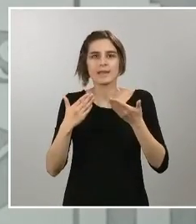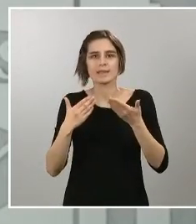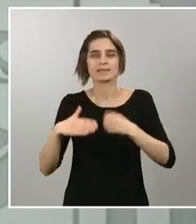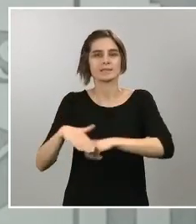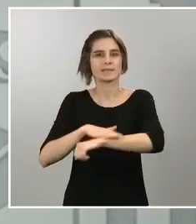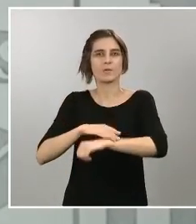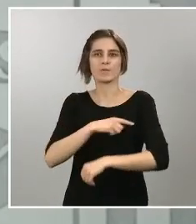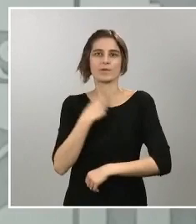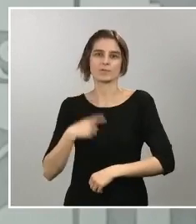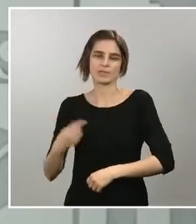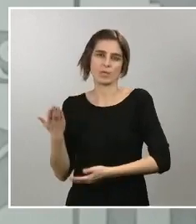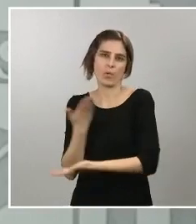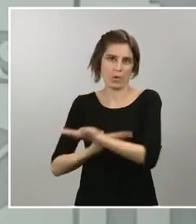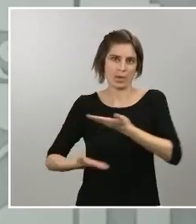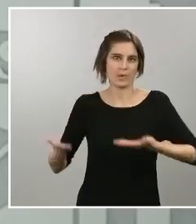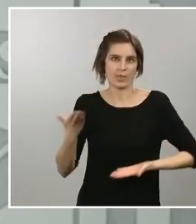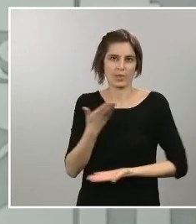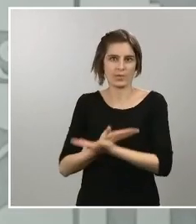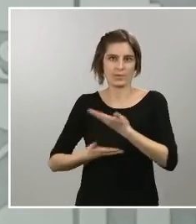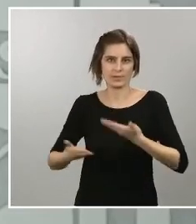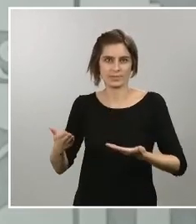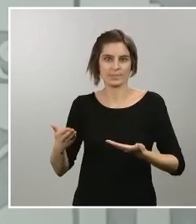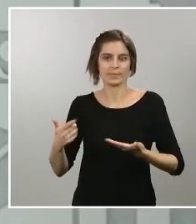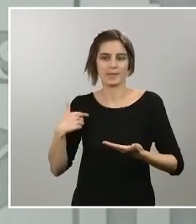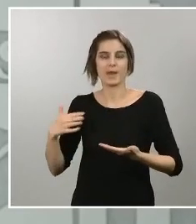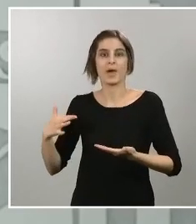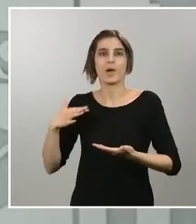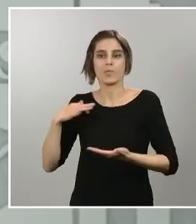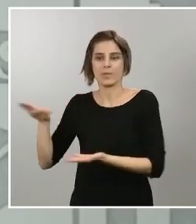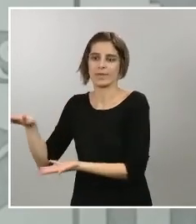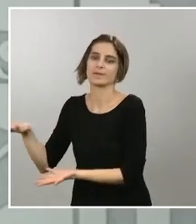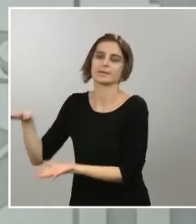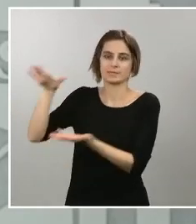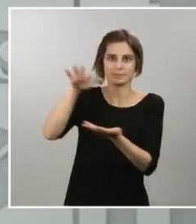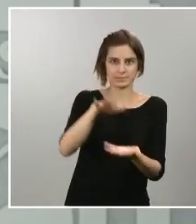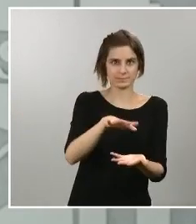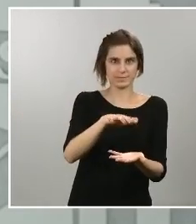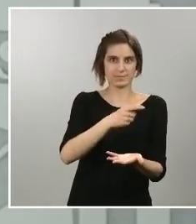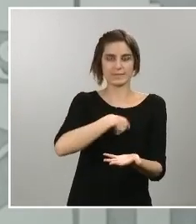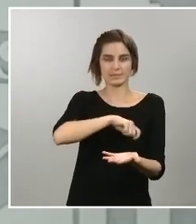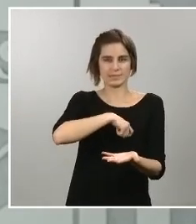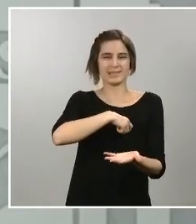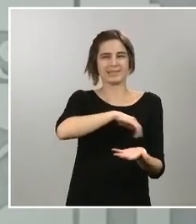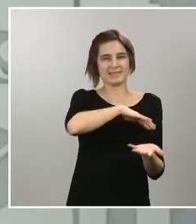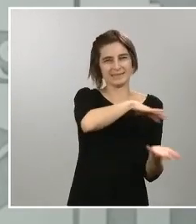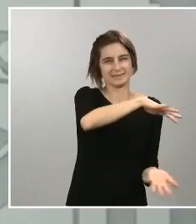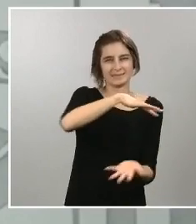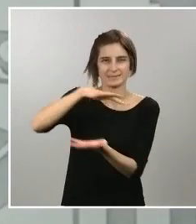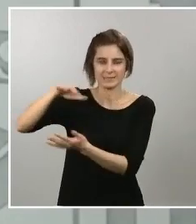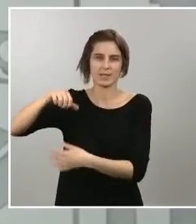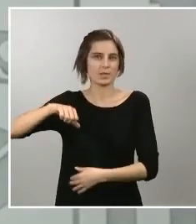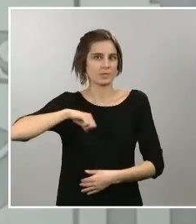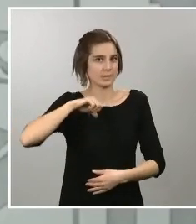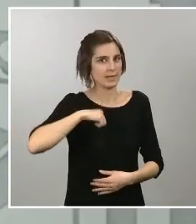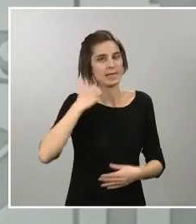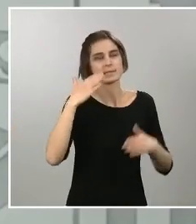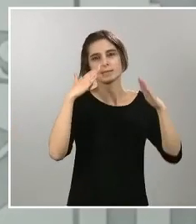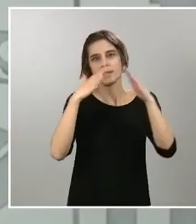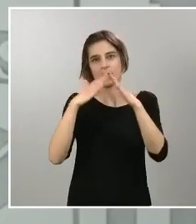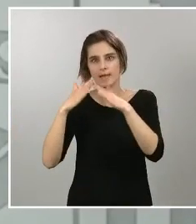este material pueda llegar a nuestros hogares, pueda llegar a nuestros hospitales o pueda llegar a nuestros centros de trabajo.